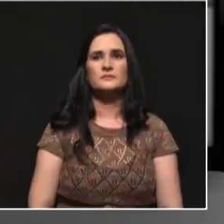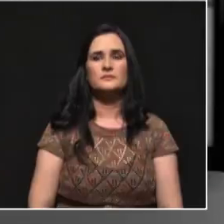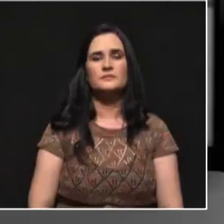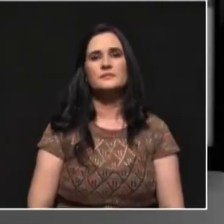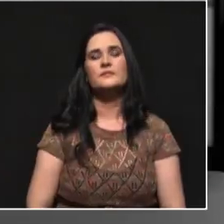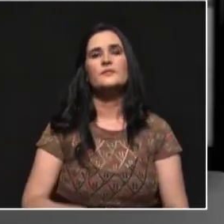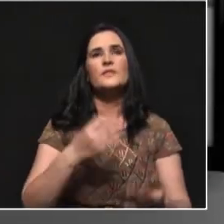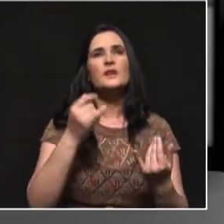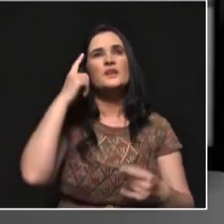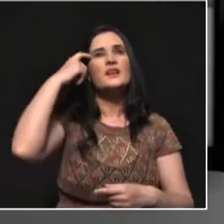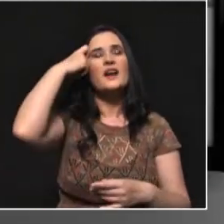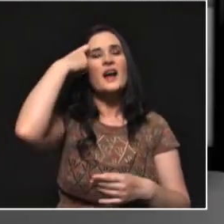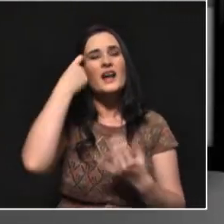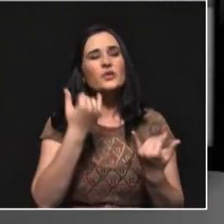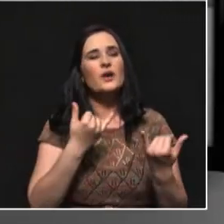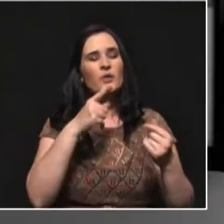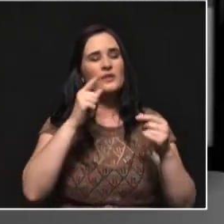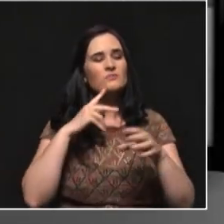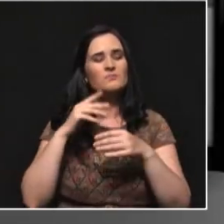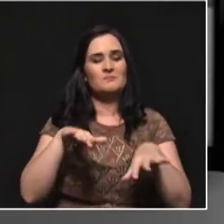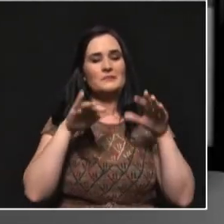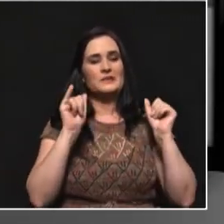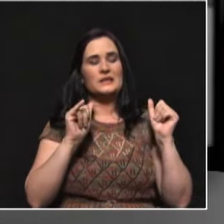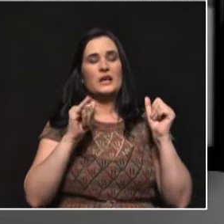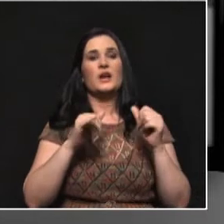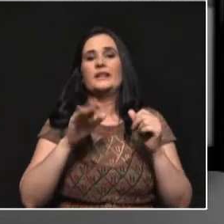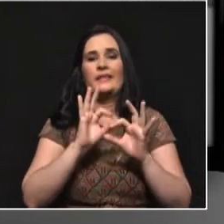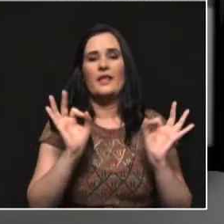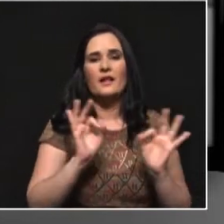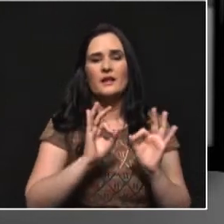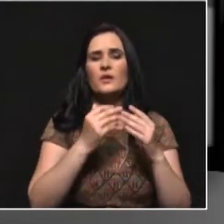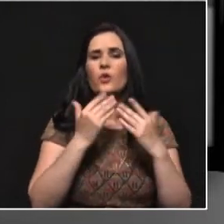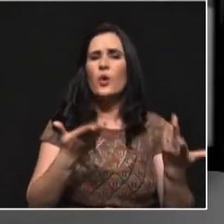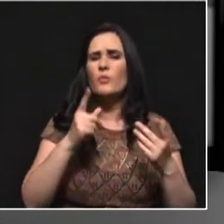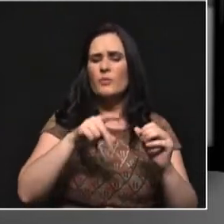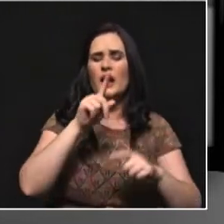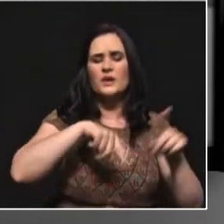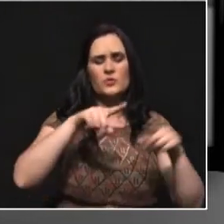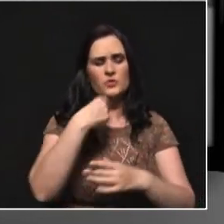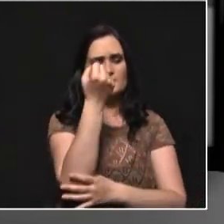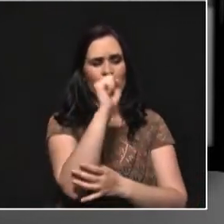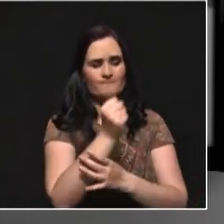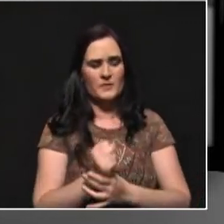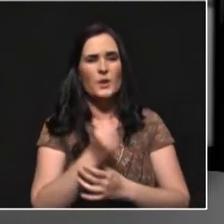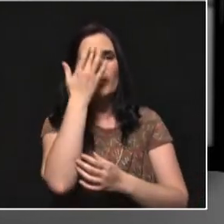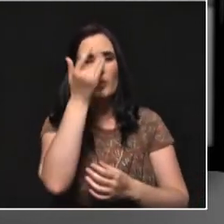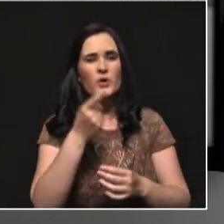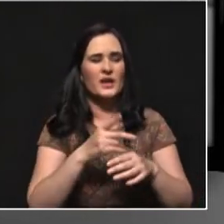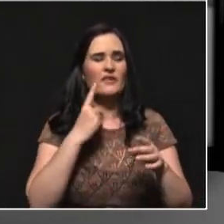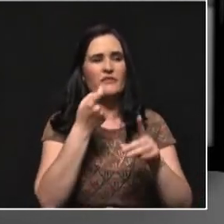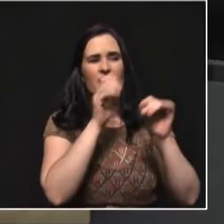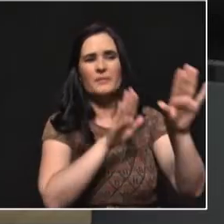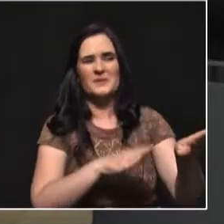En el reto de arotar la abstención hablamos de un concepto técnico fundamental, la frustración del ciudadano que siente que no fue bien representado o que no se ve